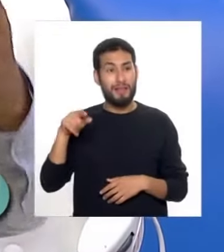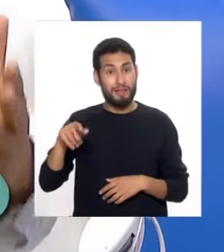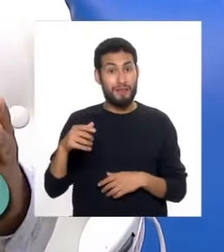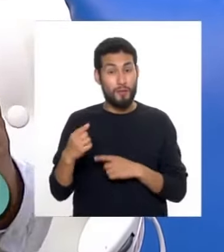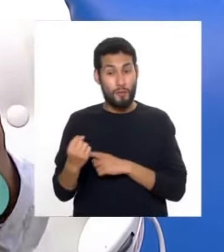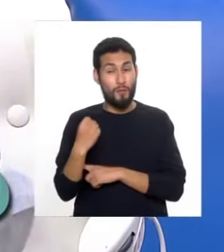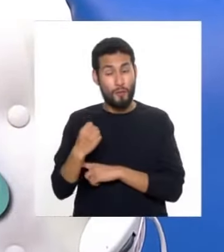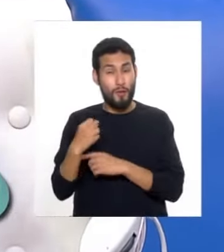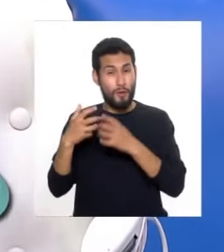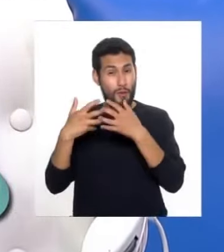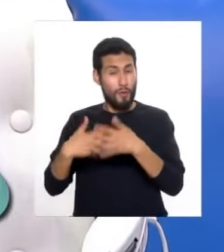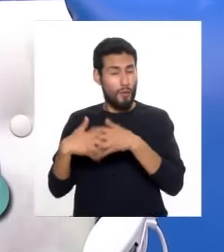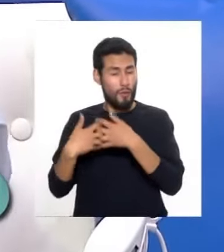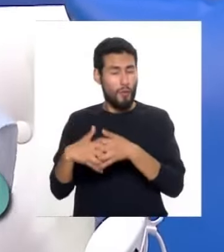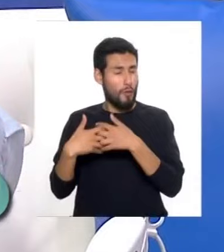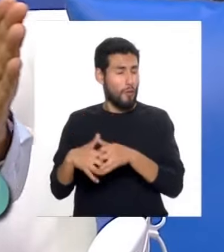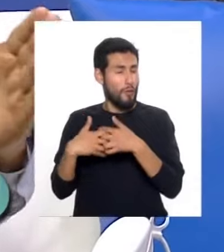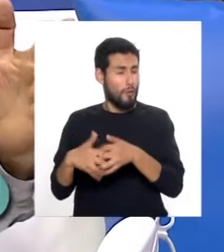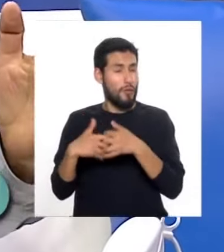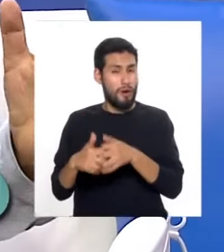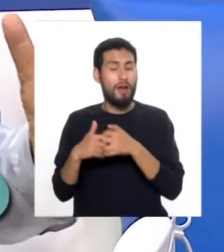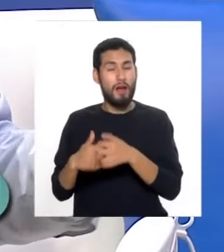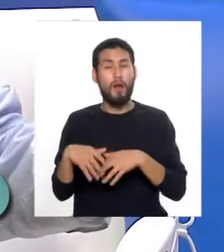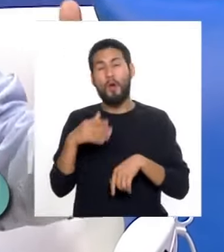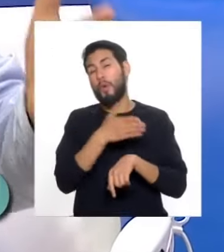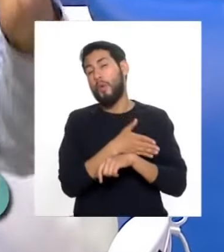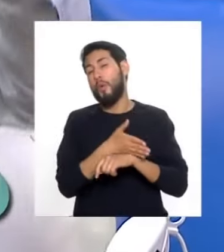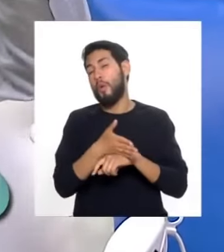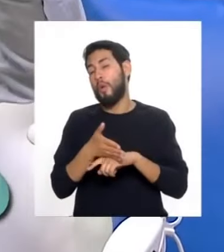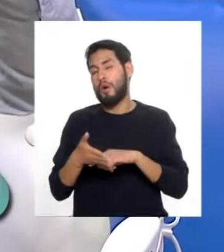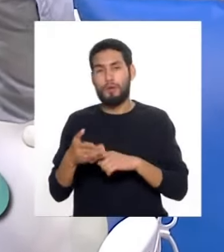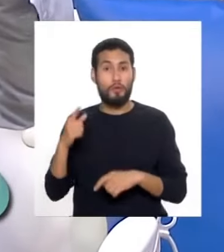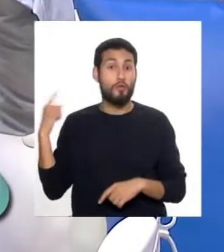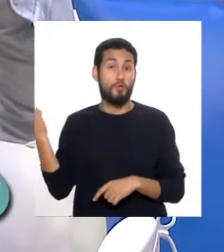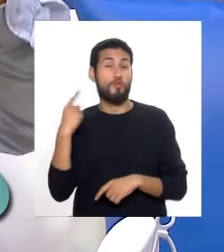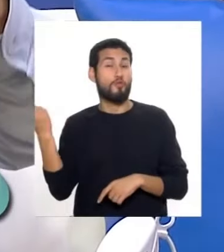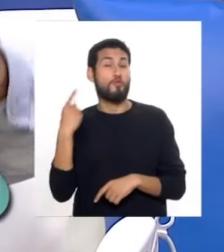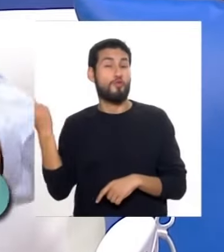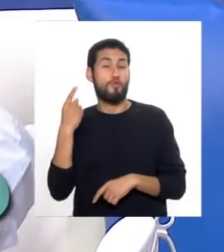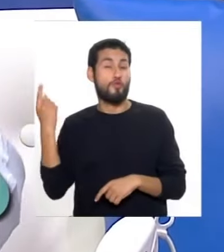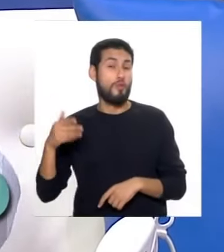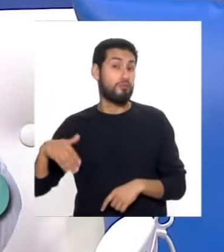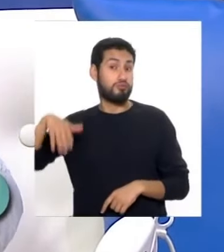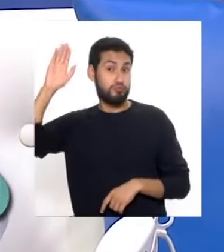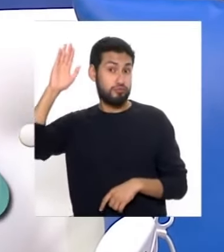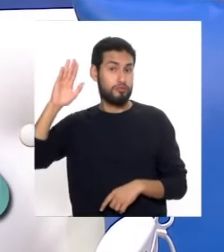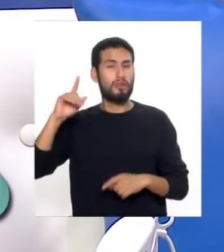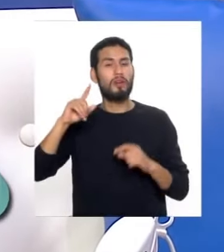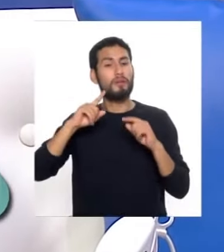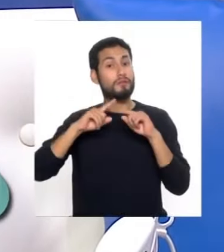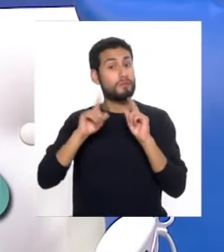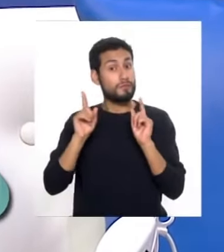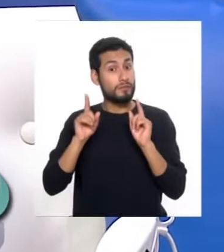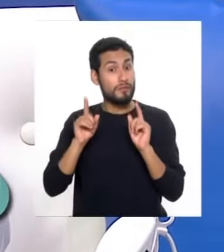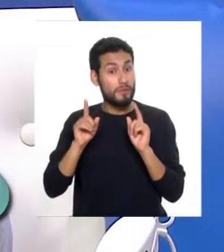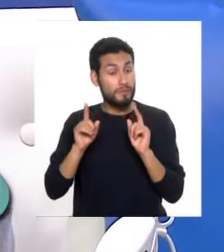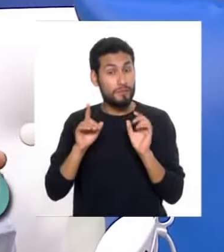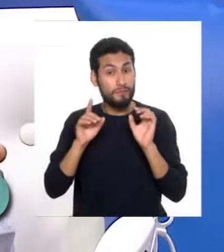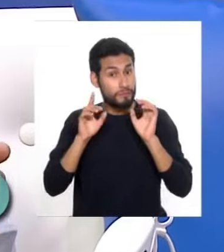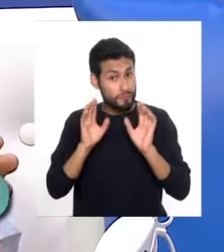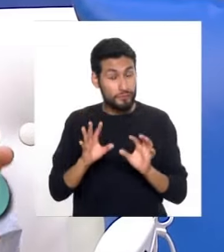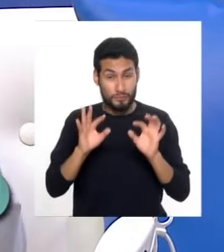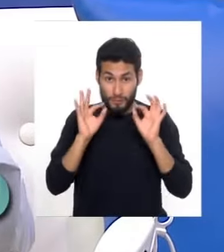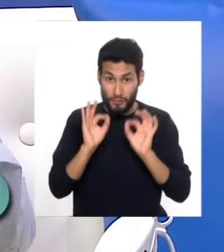potente un artefacto, pero más tiempo de trabajo, mayor cantidad de energía. Sin embargo, un mismo